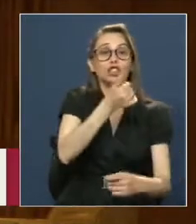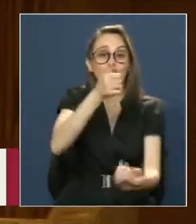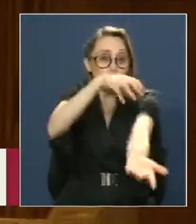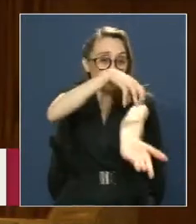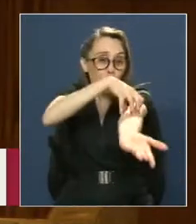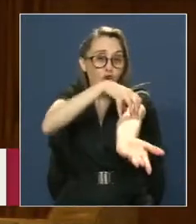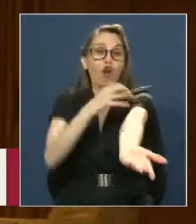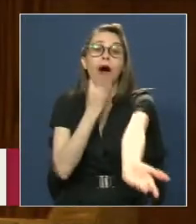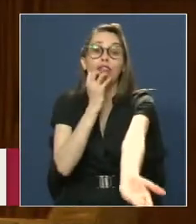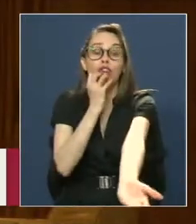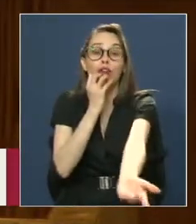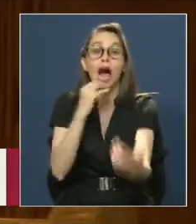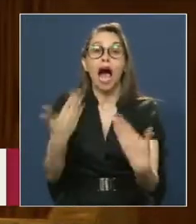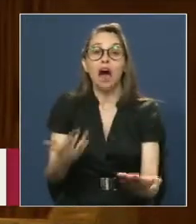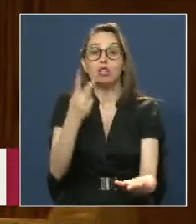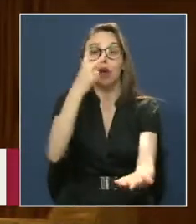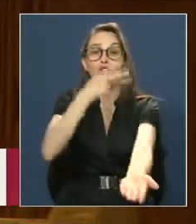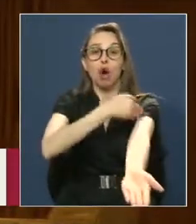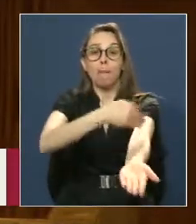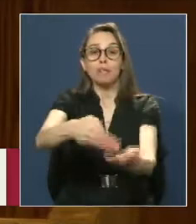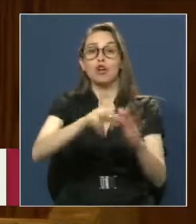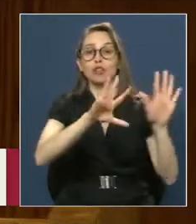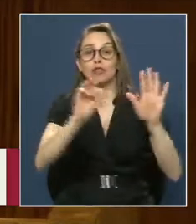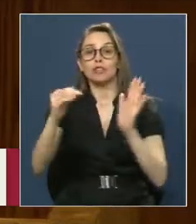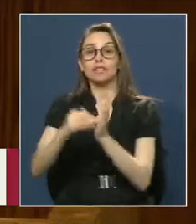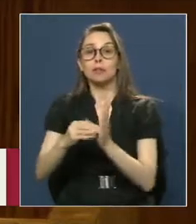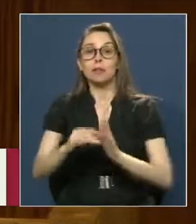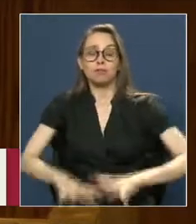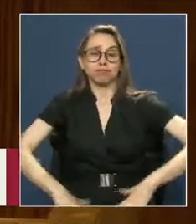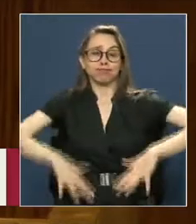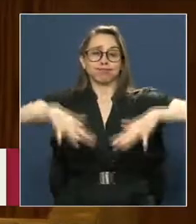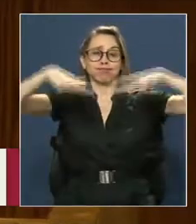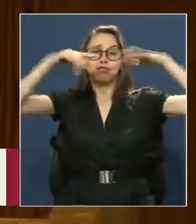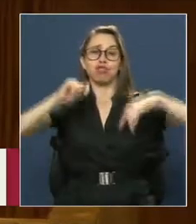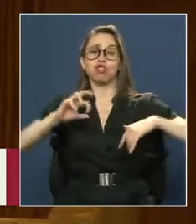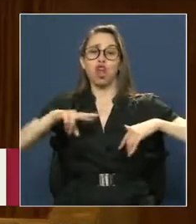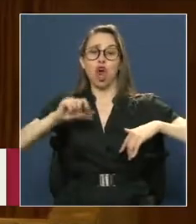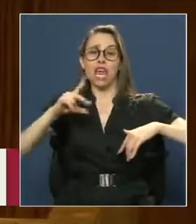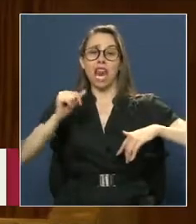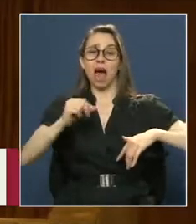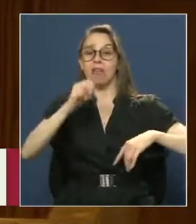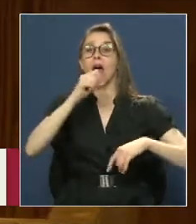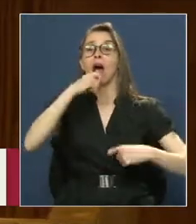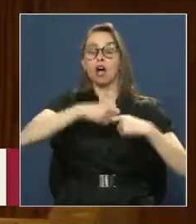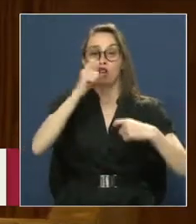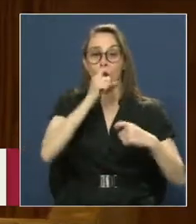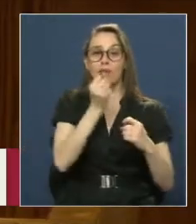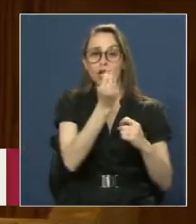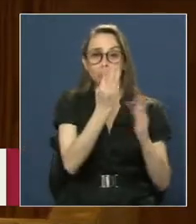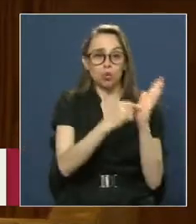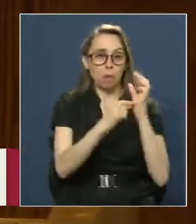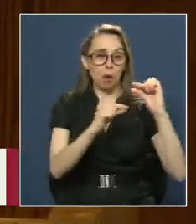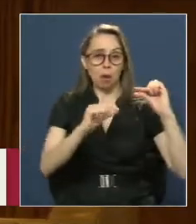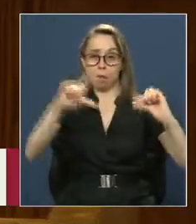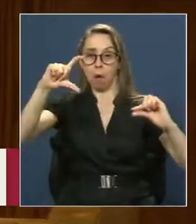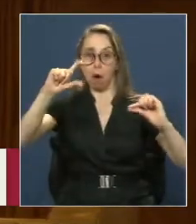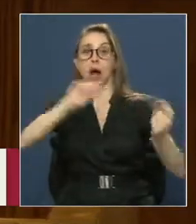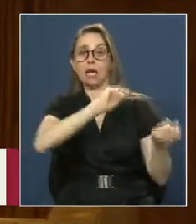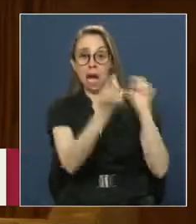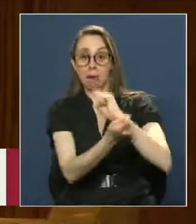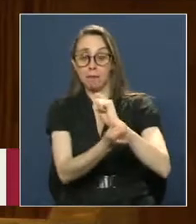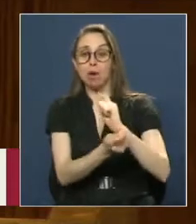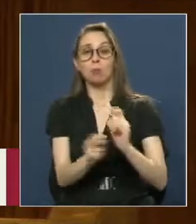Antofagasta Produce 2 millones 900 mil Toneladas De cobre Han cambiado Los números Pero los problemas Son los mismos